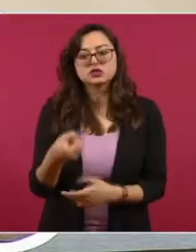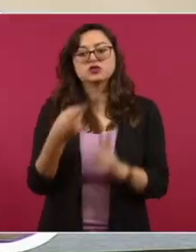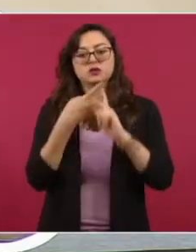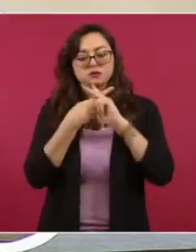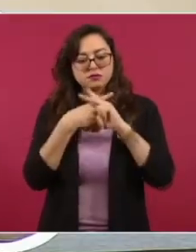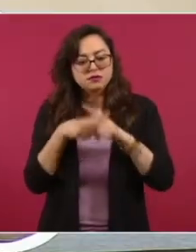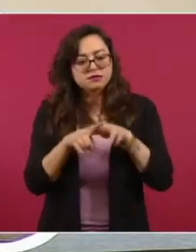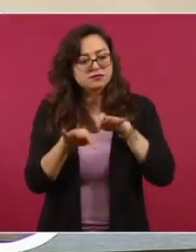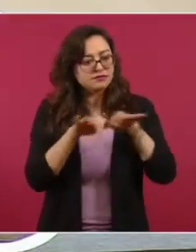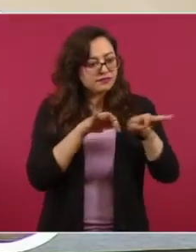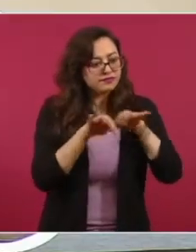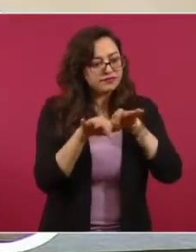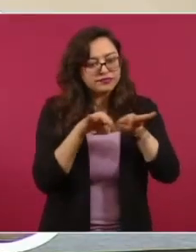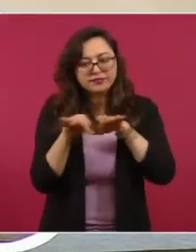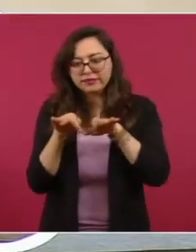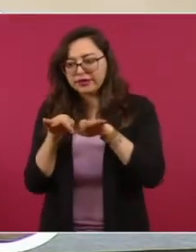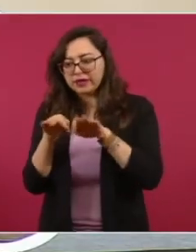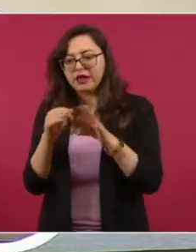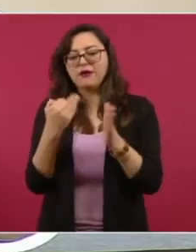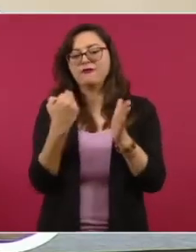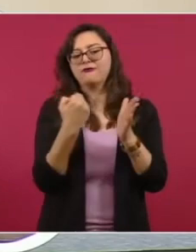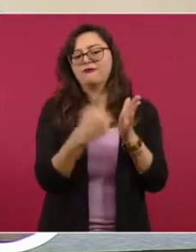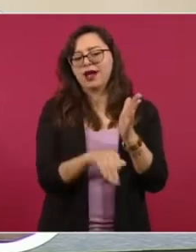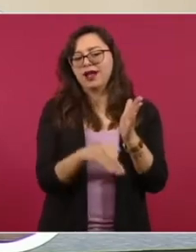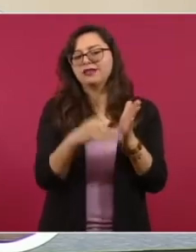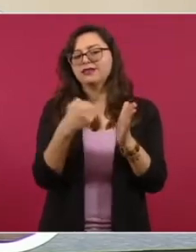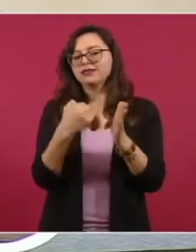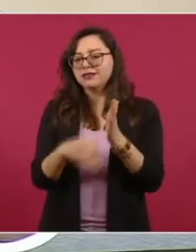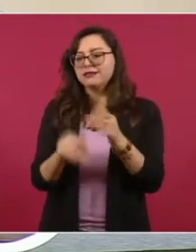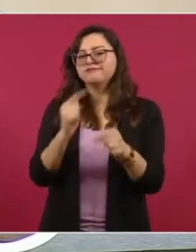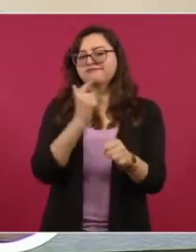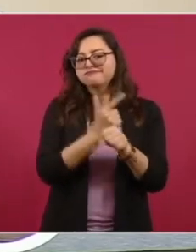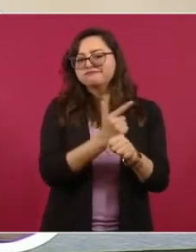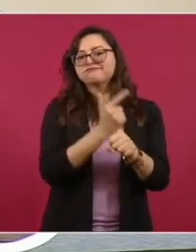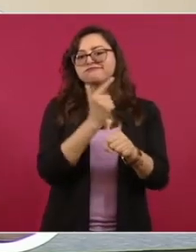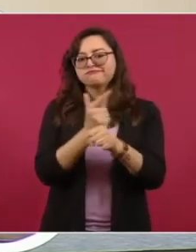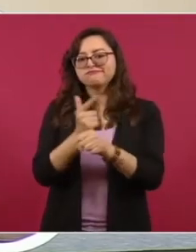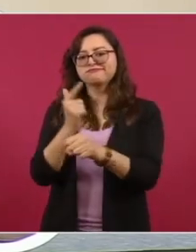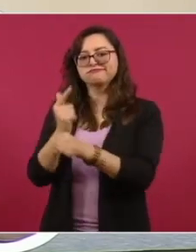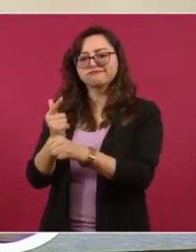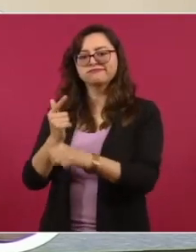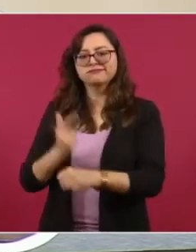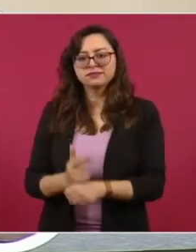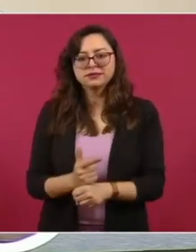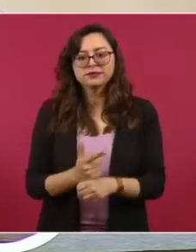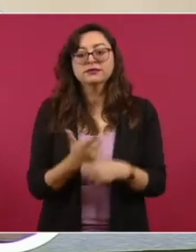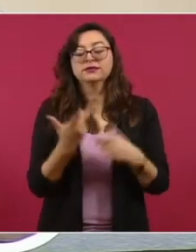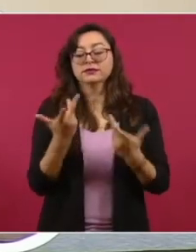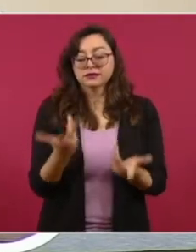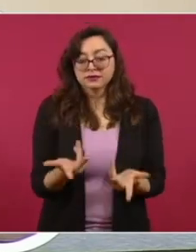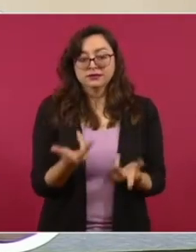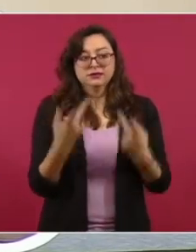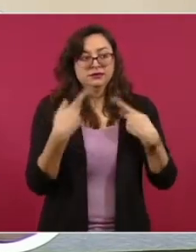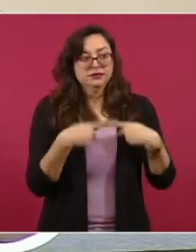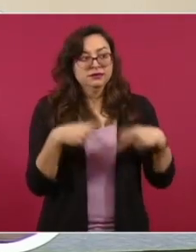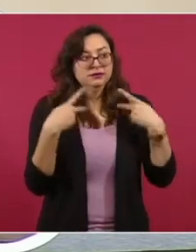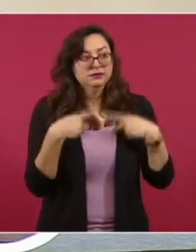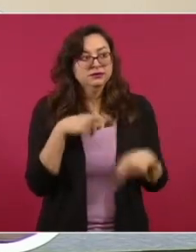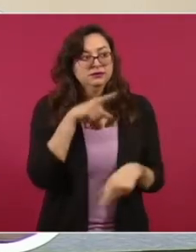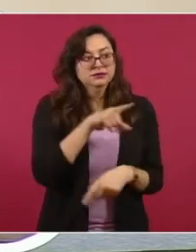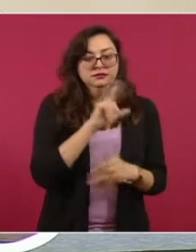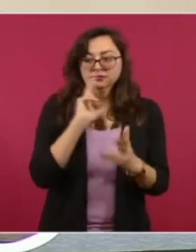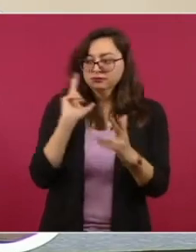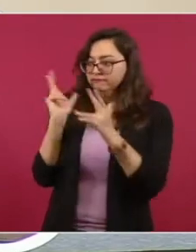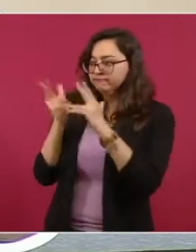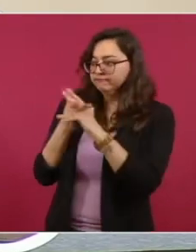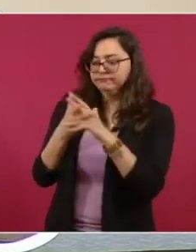que efectivamente con las detenciones, con la atención y la participación de las